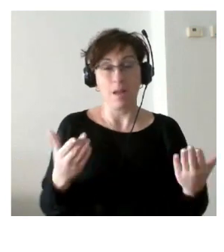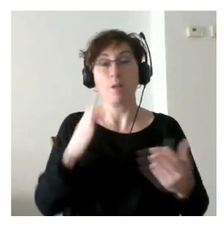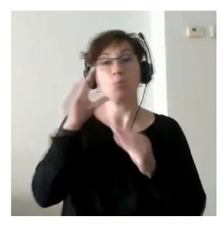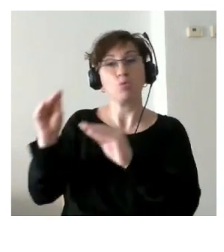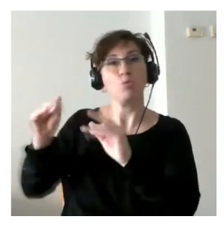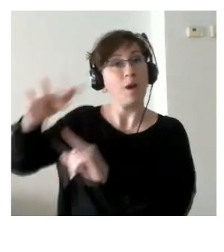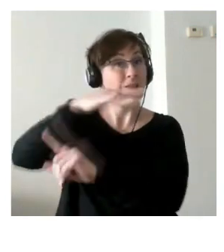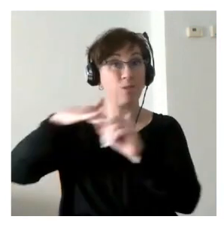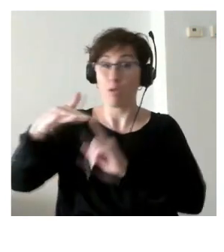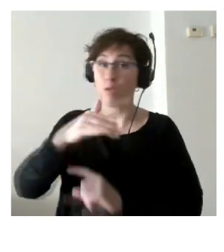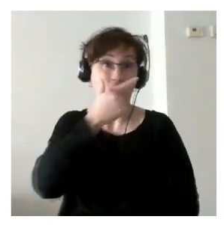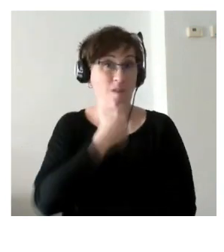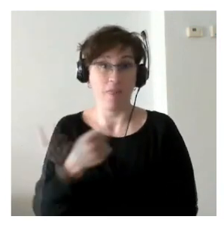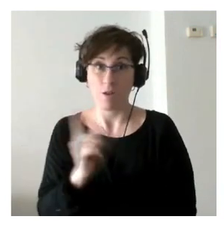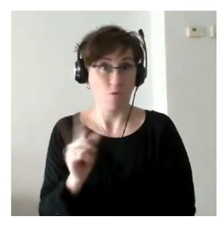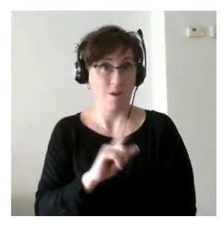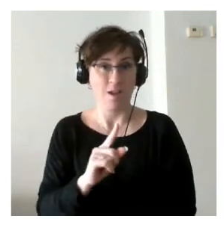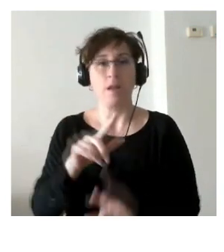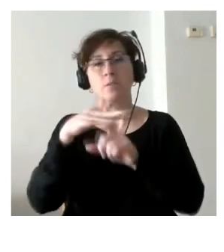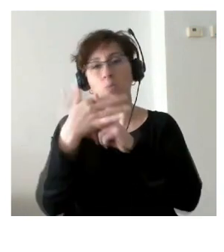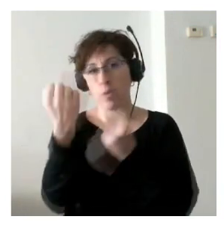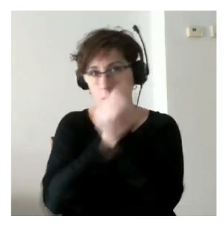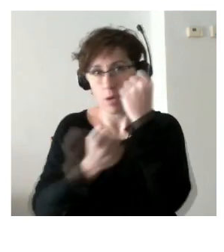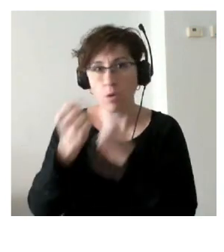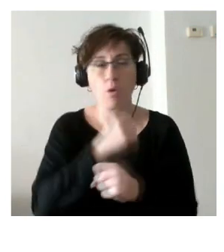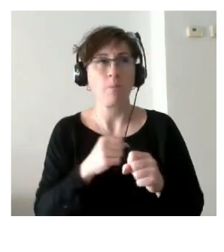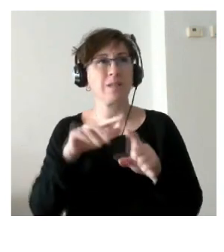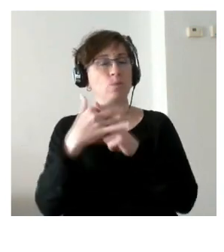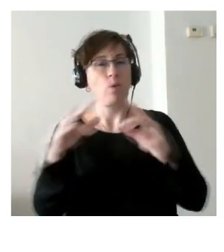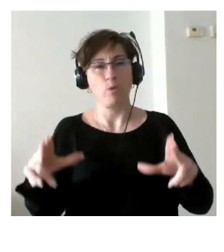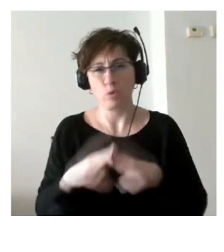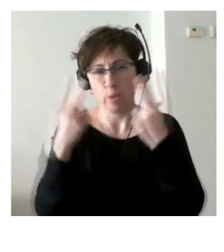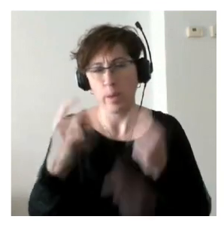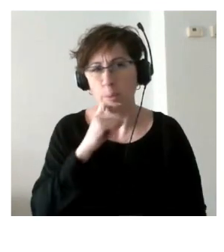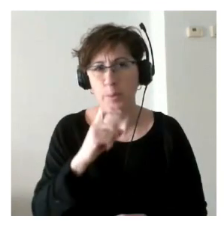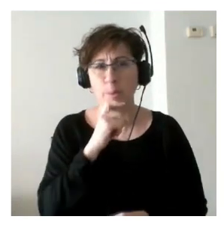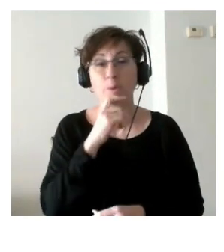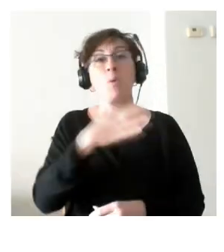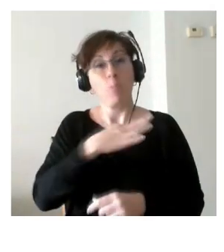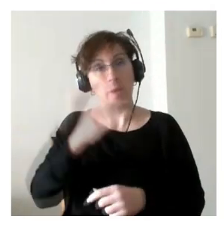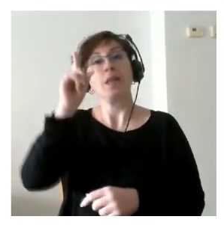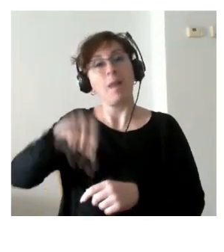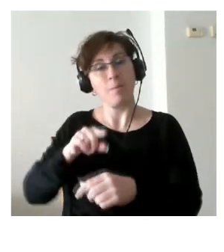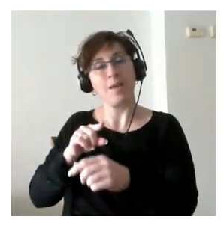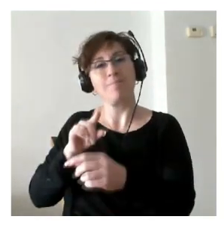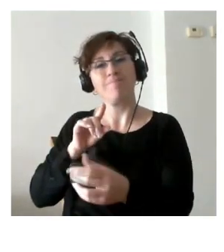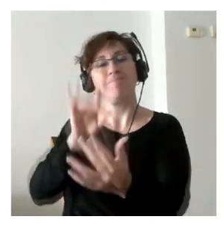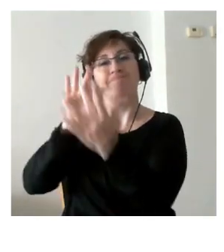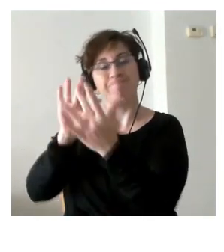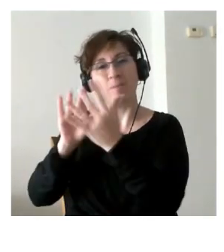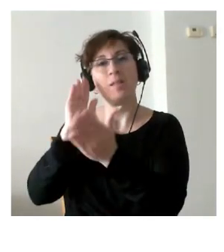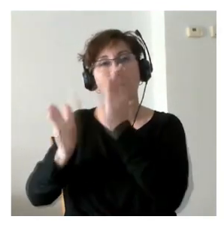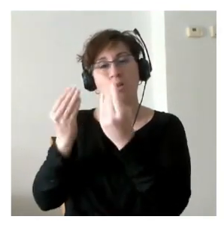nada fácil la situación económica la situación social era complicada había que haber a lo mejor intervenido en la familia y también el hecho de tener